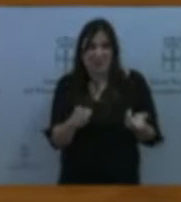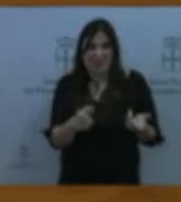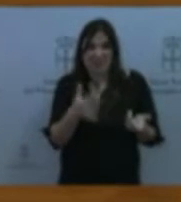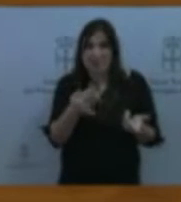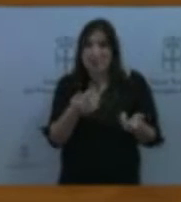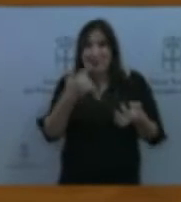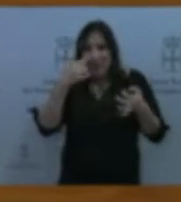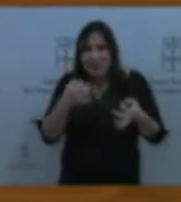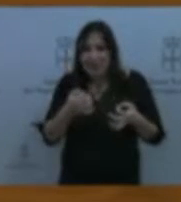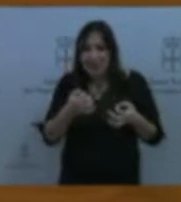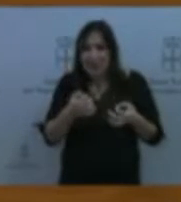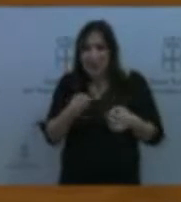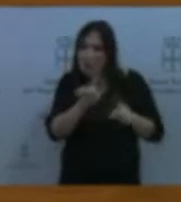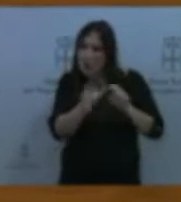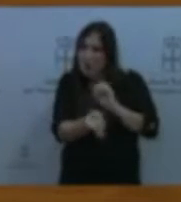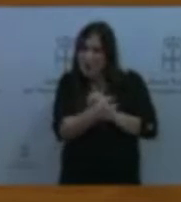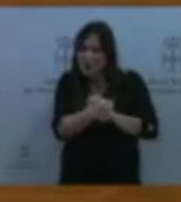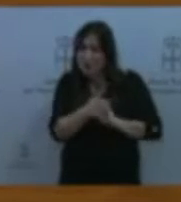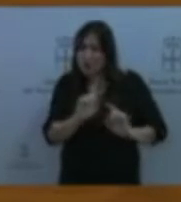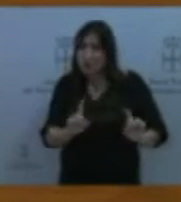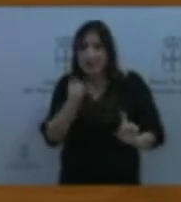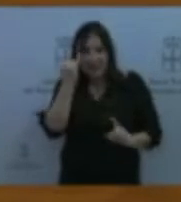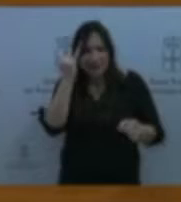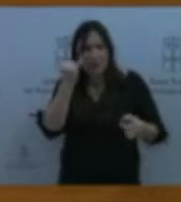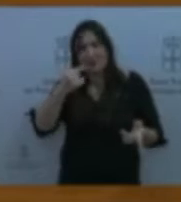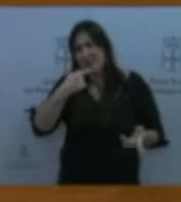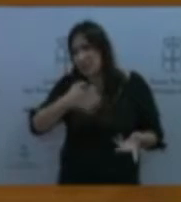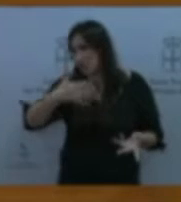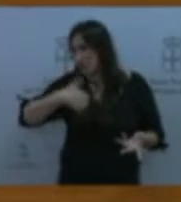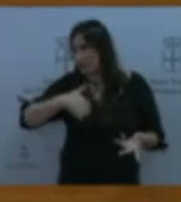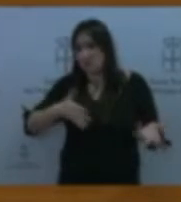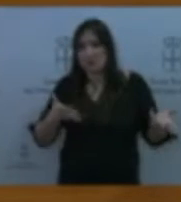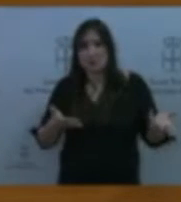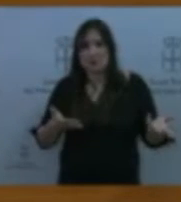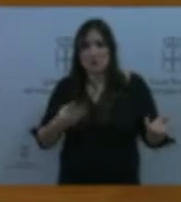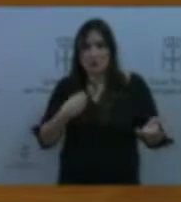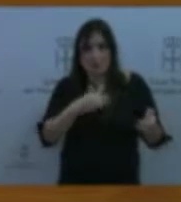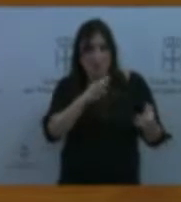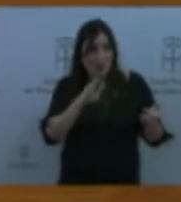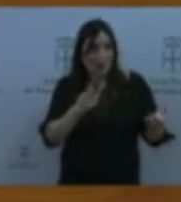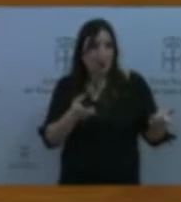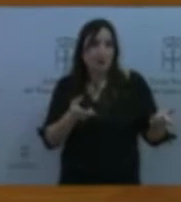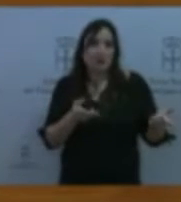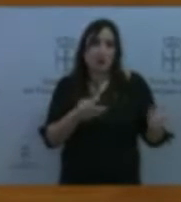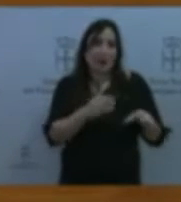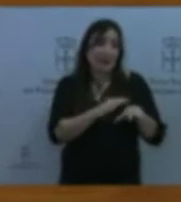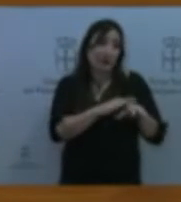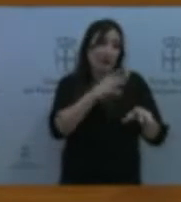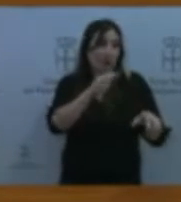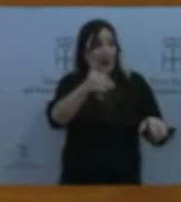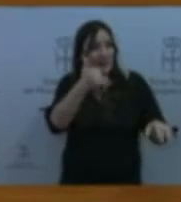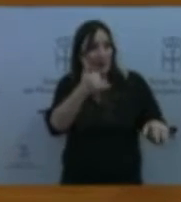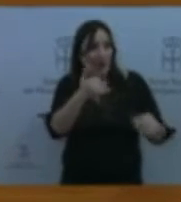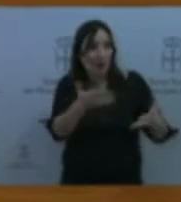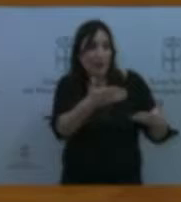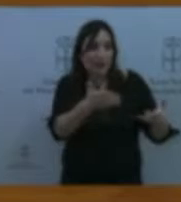Esta iniciativa ya se dijo, la iniciativa que presenta hoy el Partido Popular, lamentamos que haya tenido una llamada urgente la representante